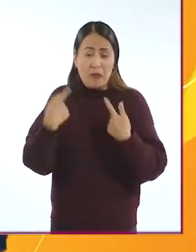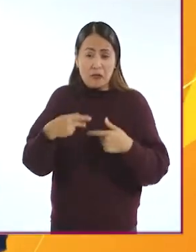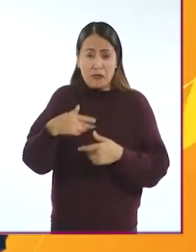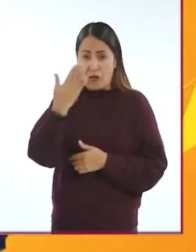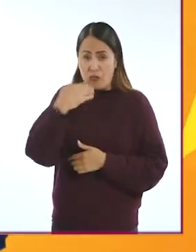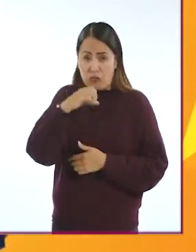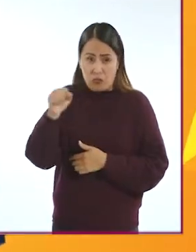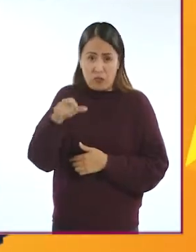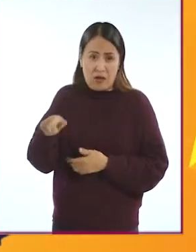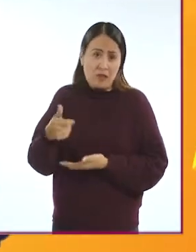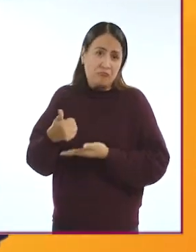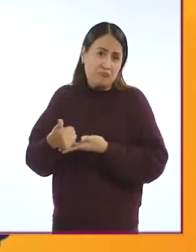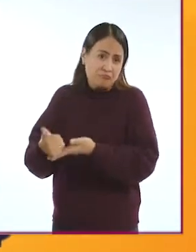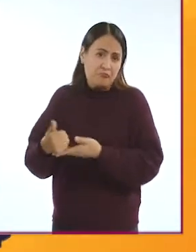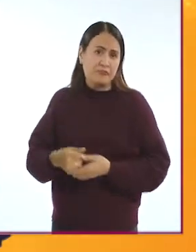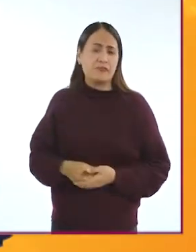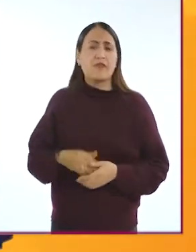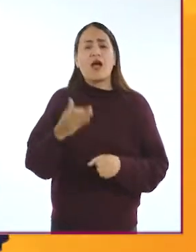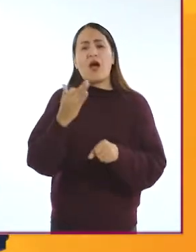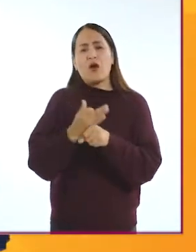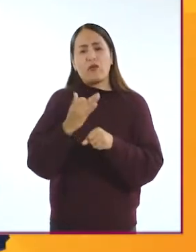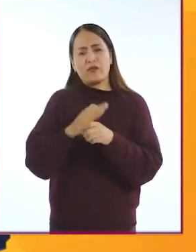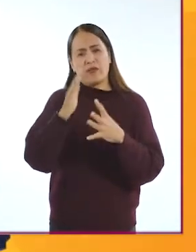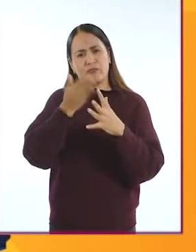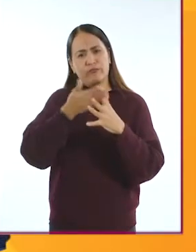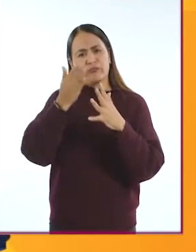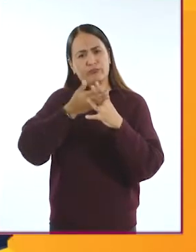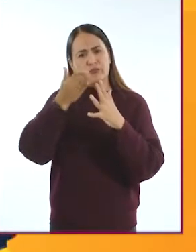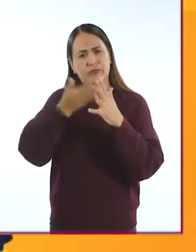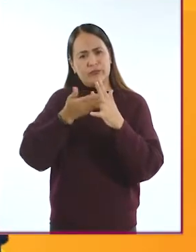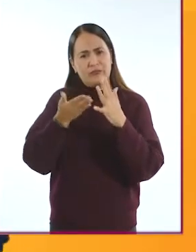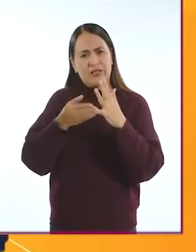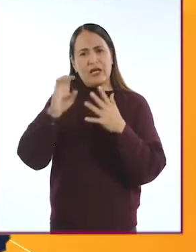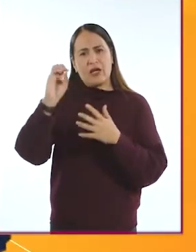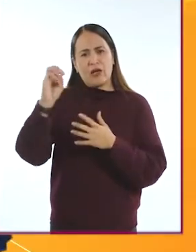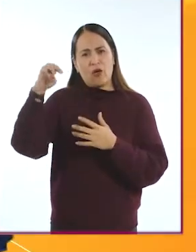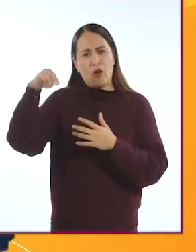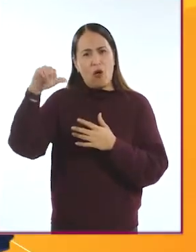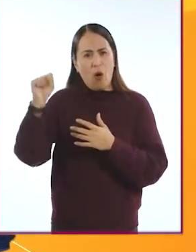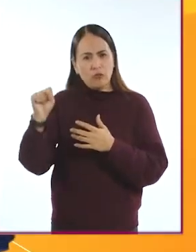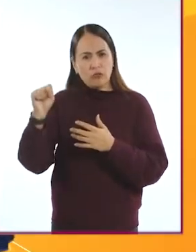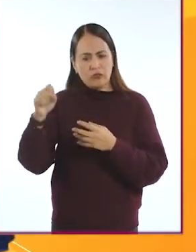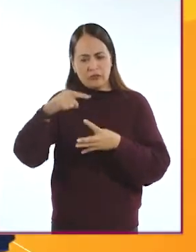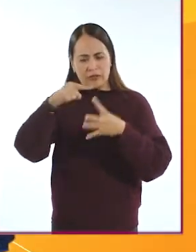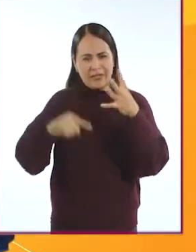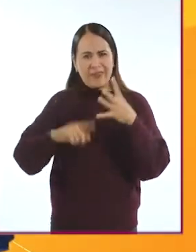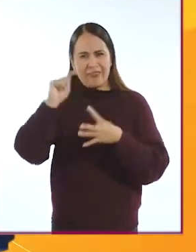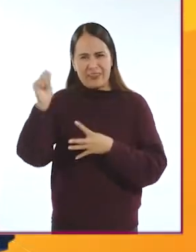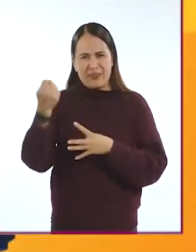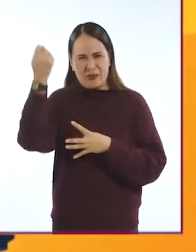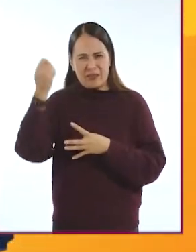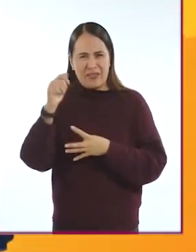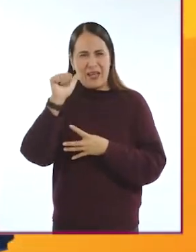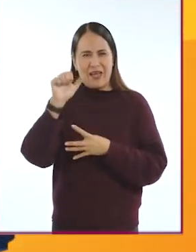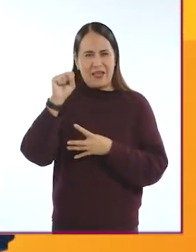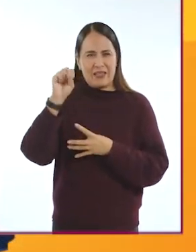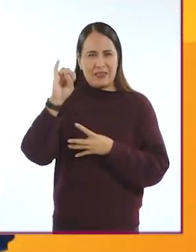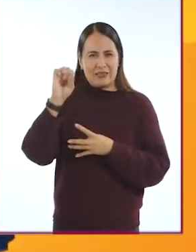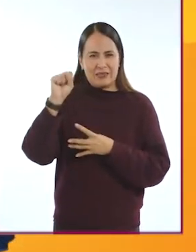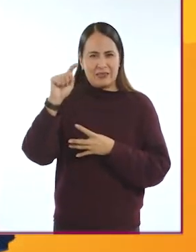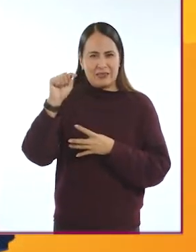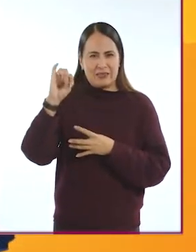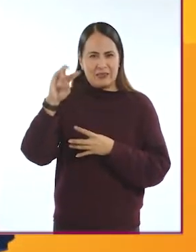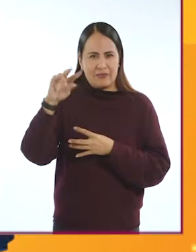nuestro amigo. Y ahora te queremos compartir su clasificación de acuerdo con la Organización Mundial de la Salud. Estas son las tecnologías asistivas.